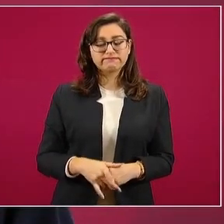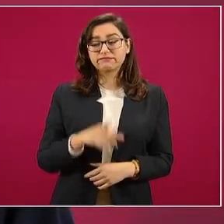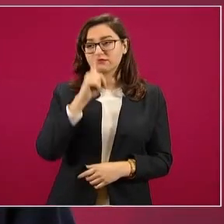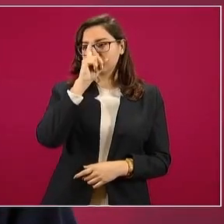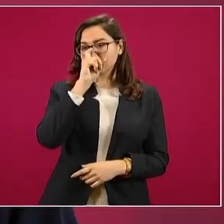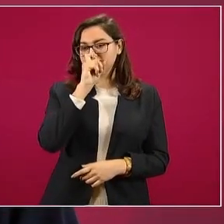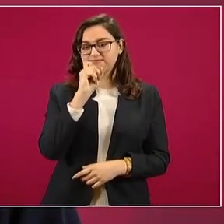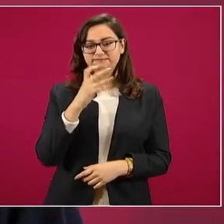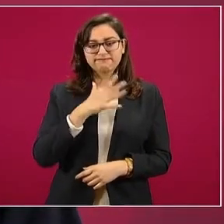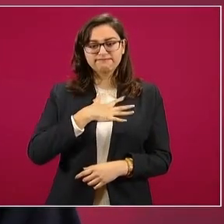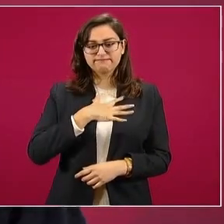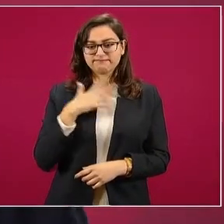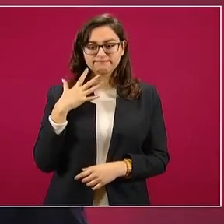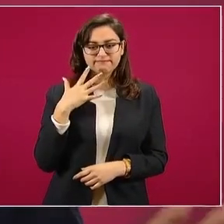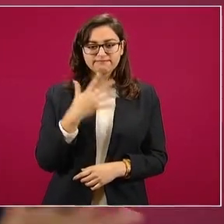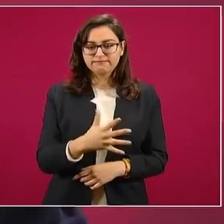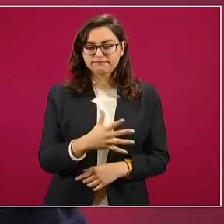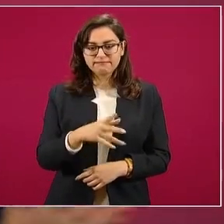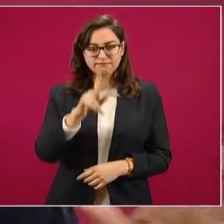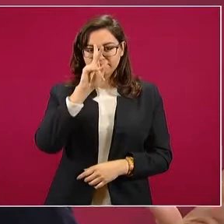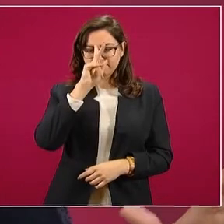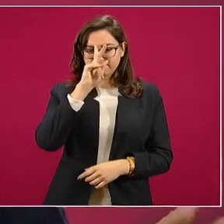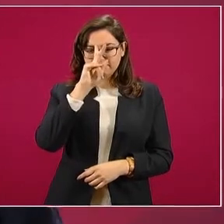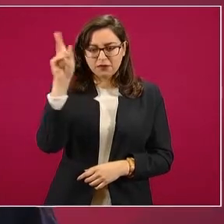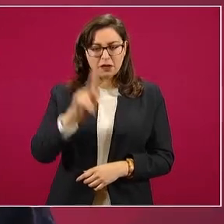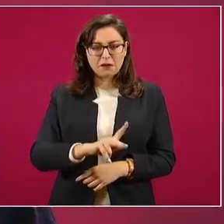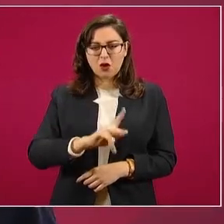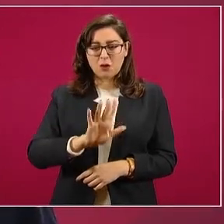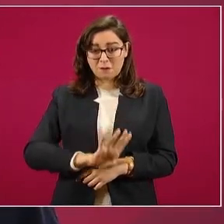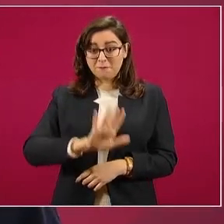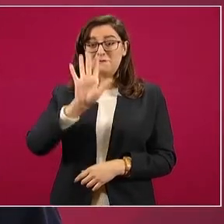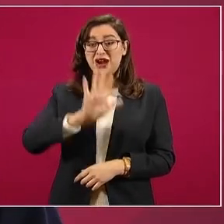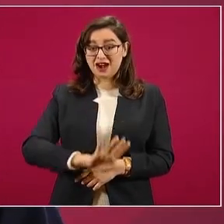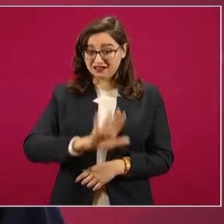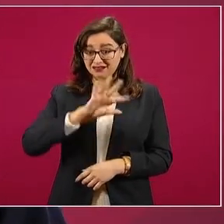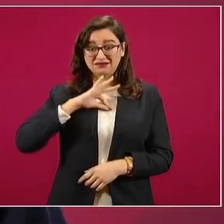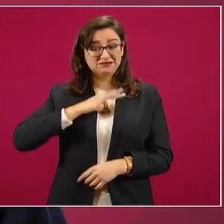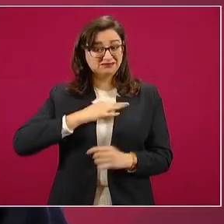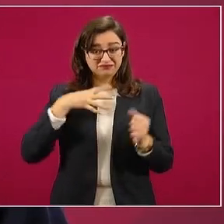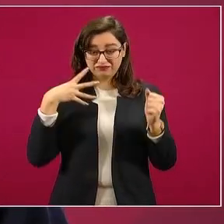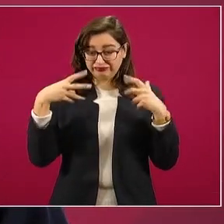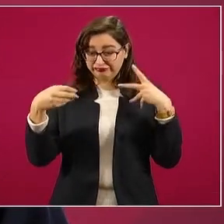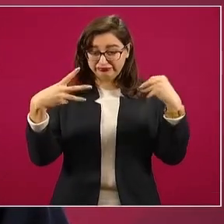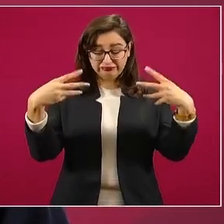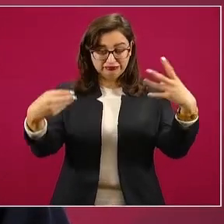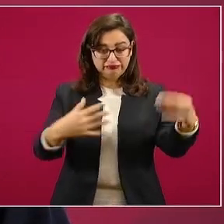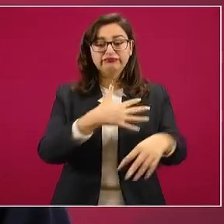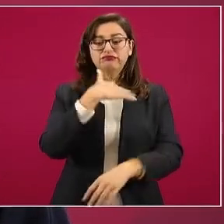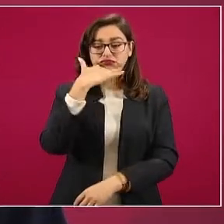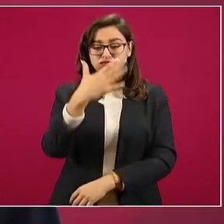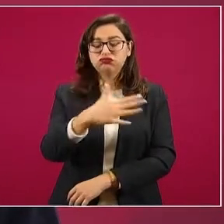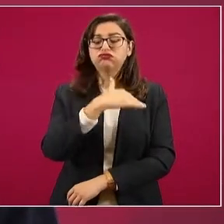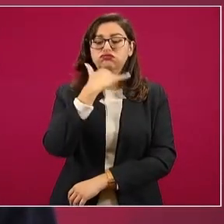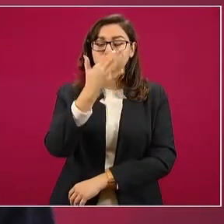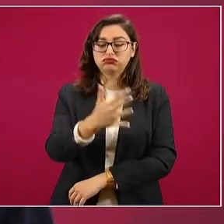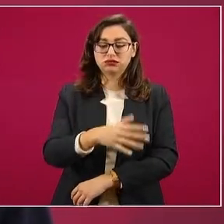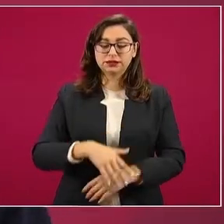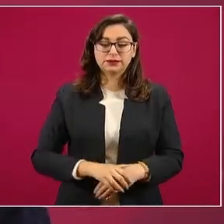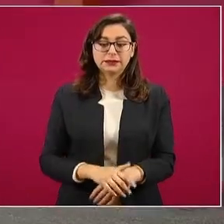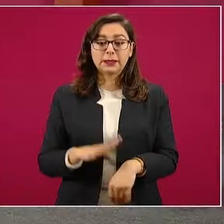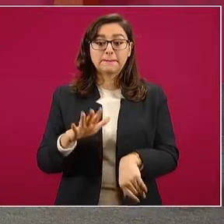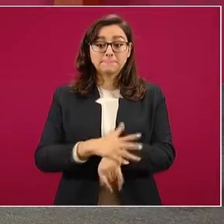la peor de las pandemias, la peste de la corrupción. Entonces, por eso,